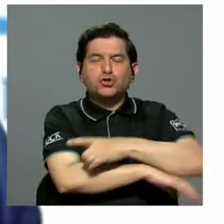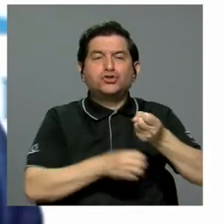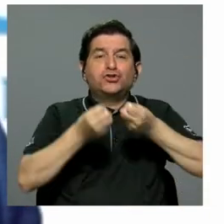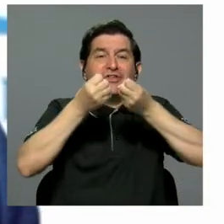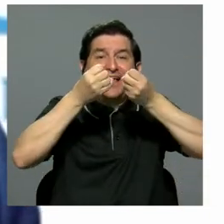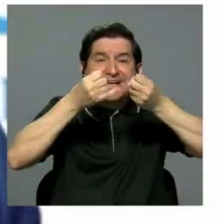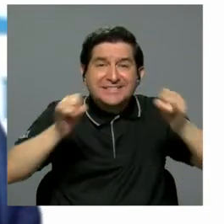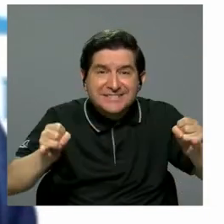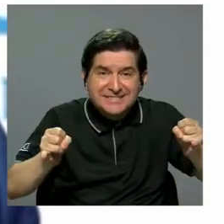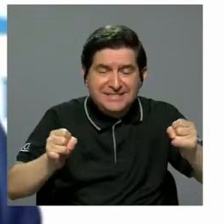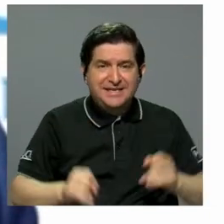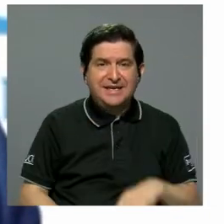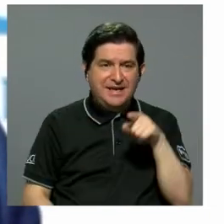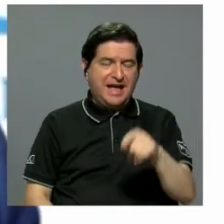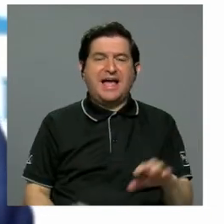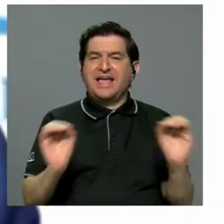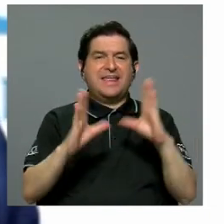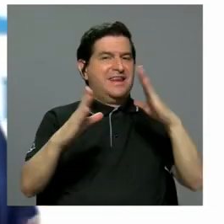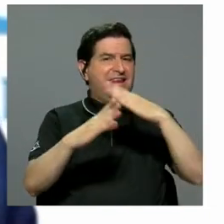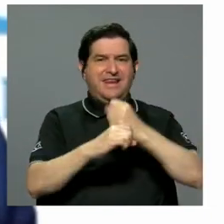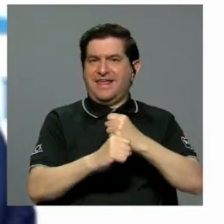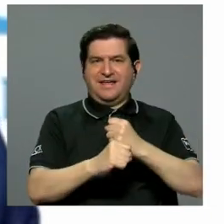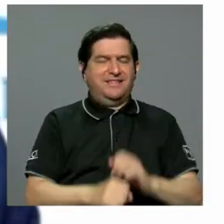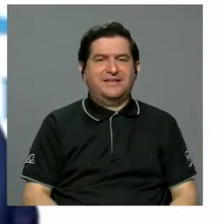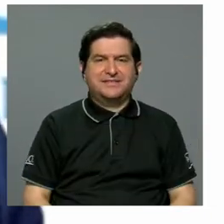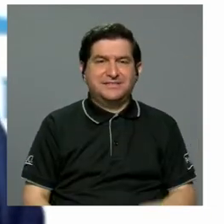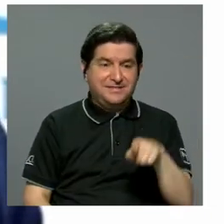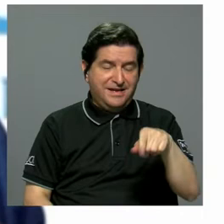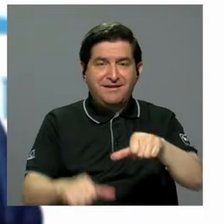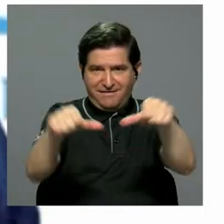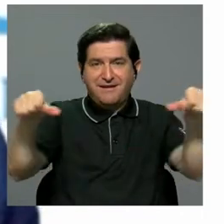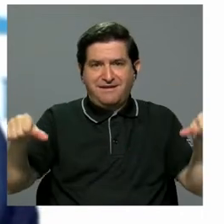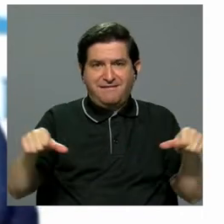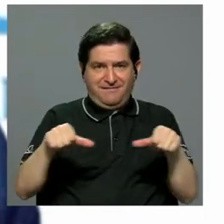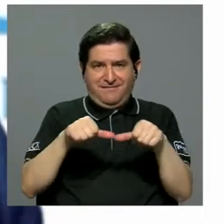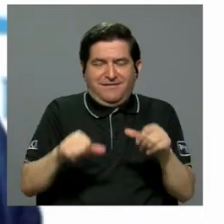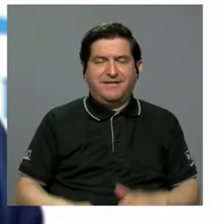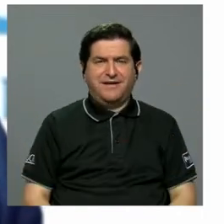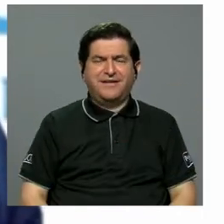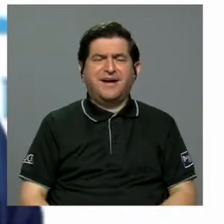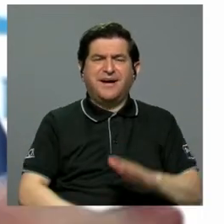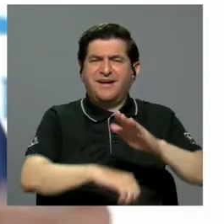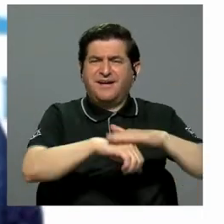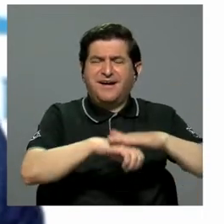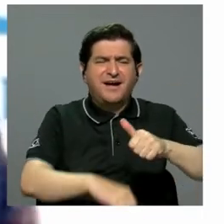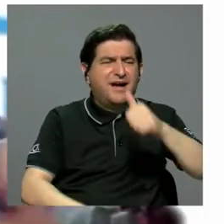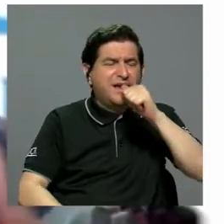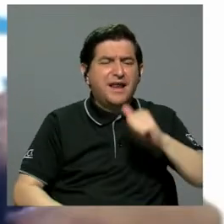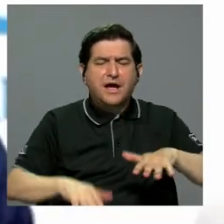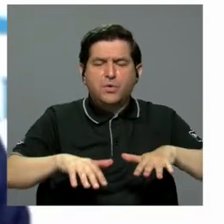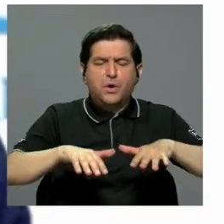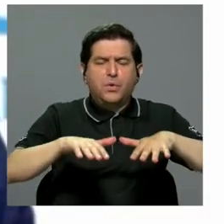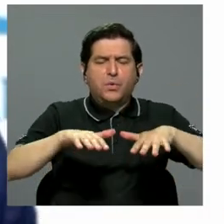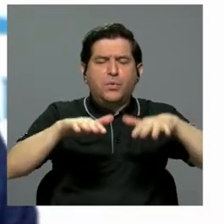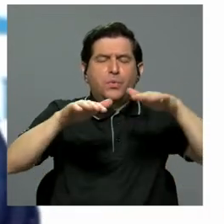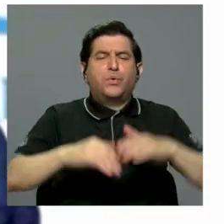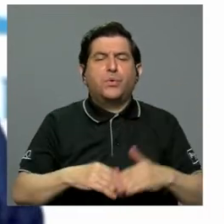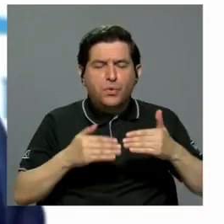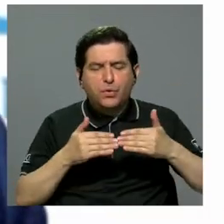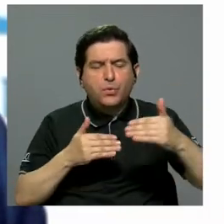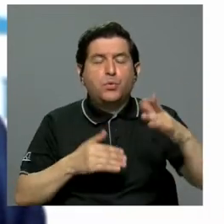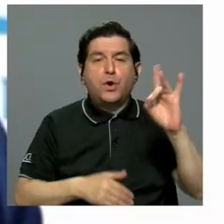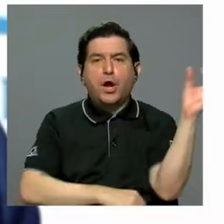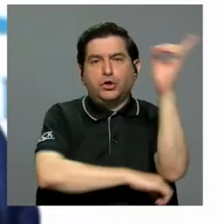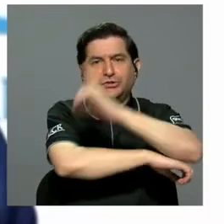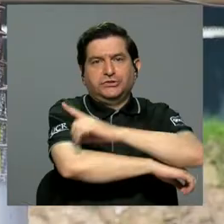sin poderse hacer nada en el terreno y eso permitió que el agua se fuera acumulando a lo